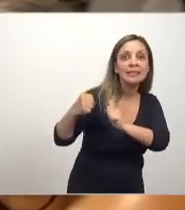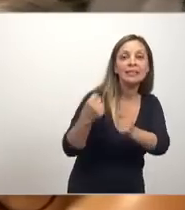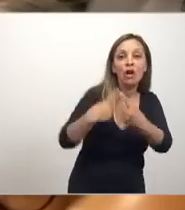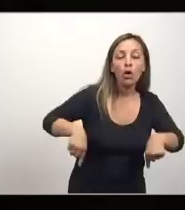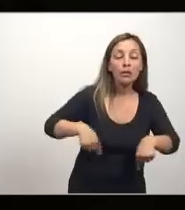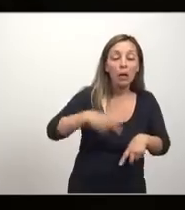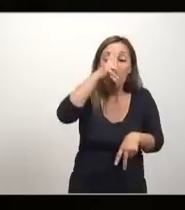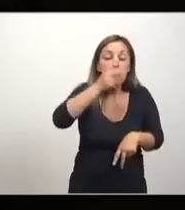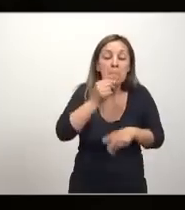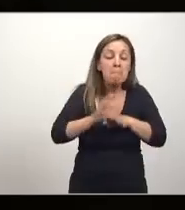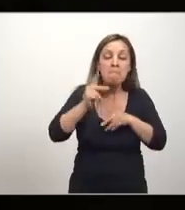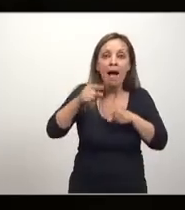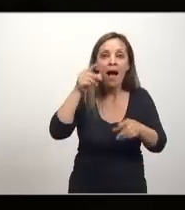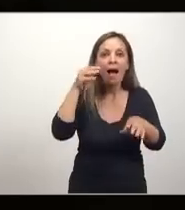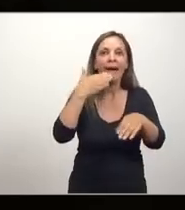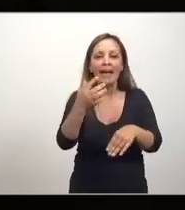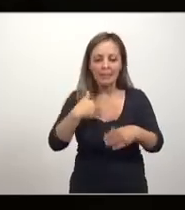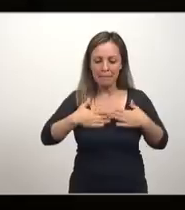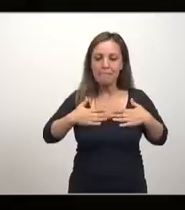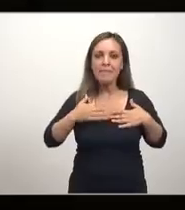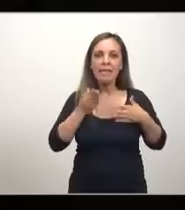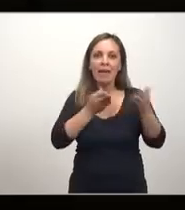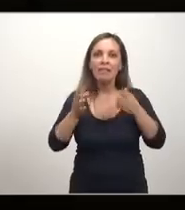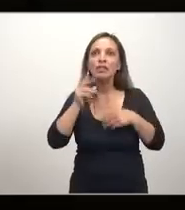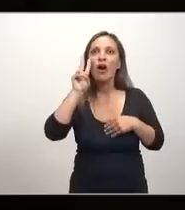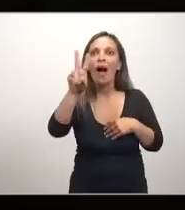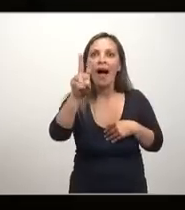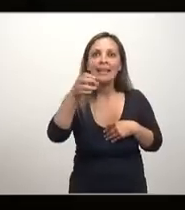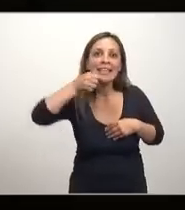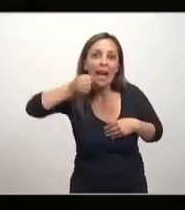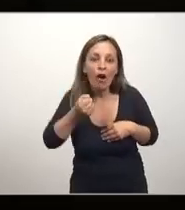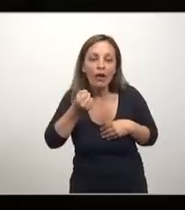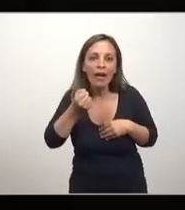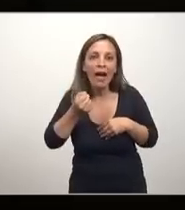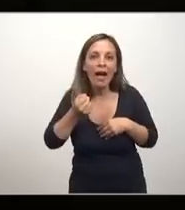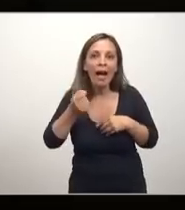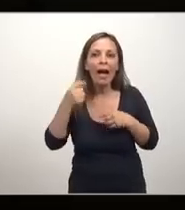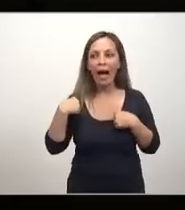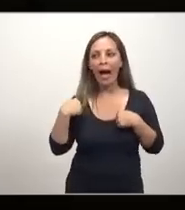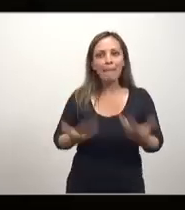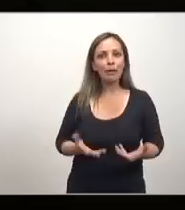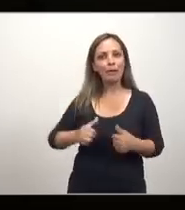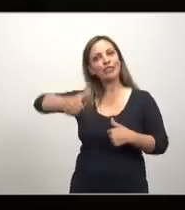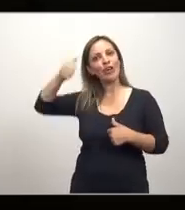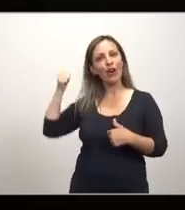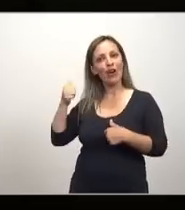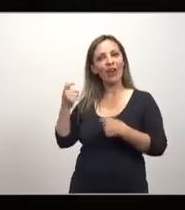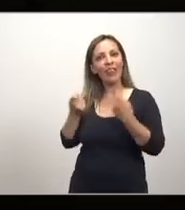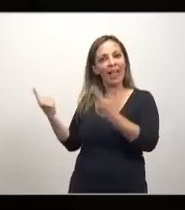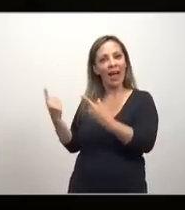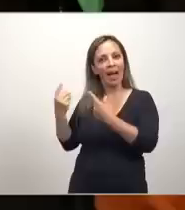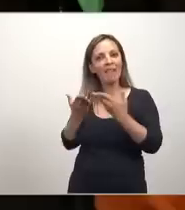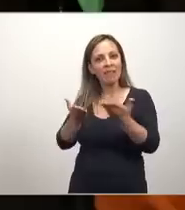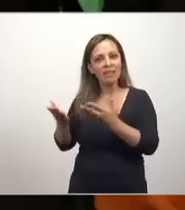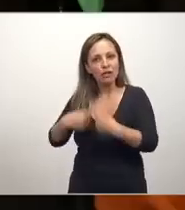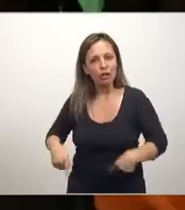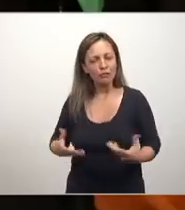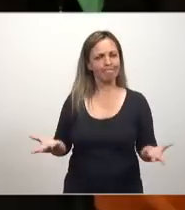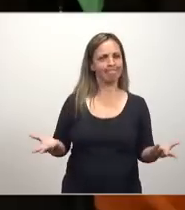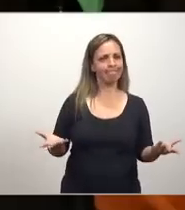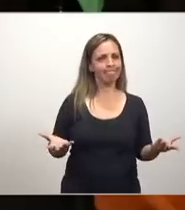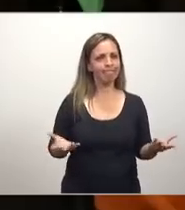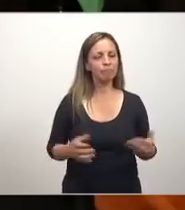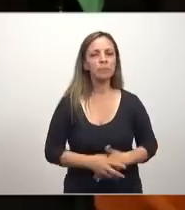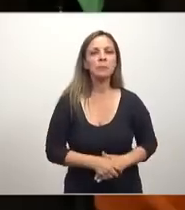práctico, eficiente. Si lo que buscamos es que sea menos burro, va a ser bastante cuestionable la estrategia que estamos utilizando.